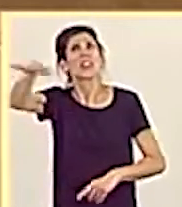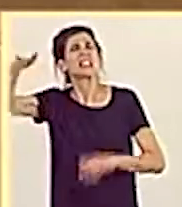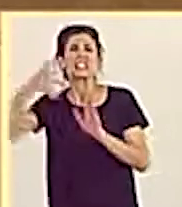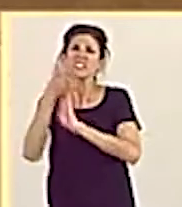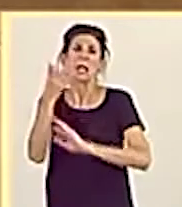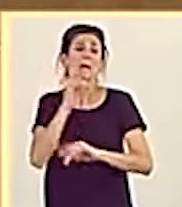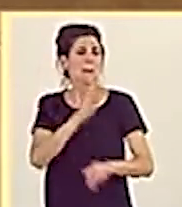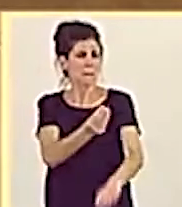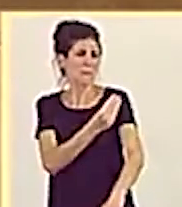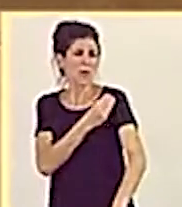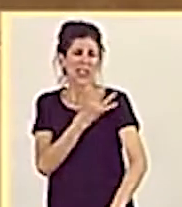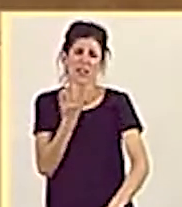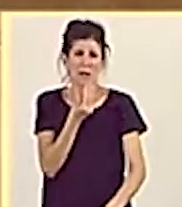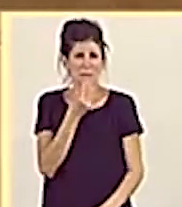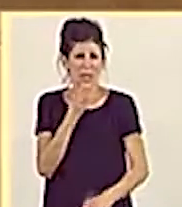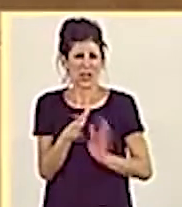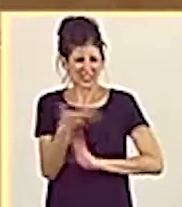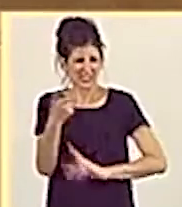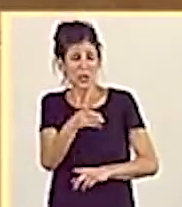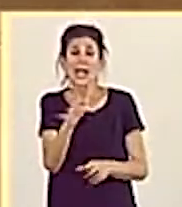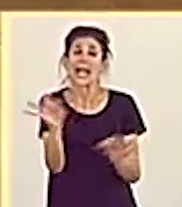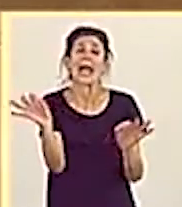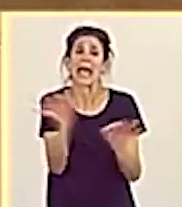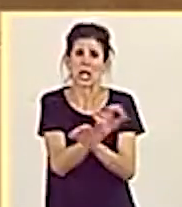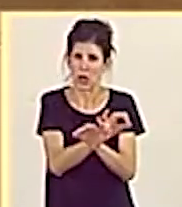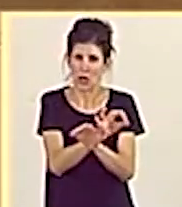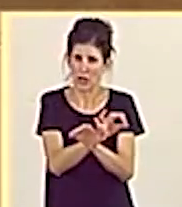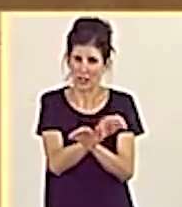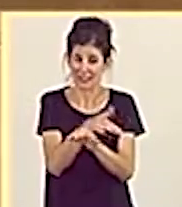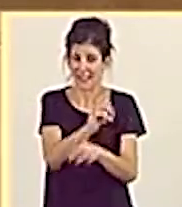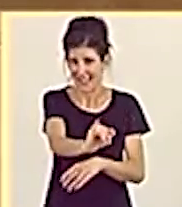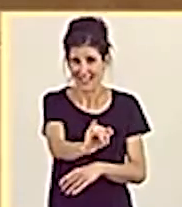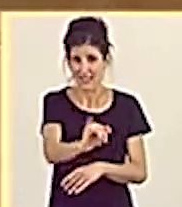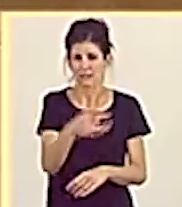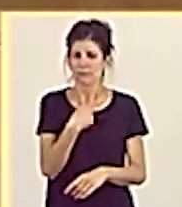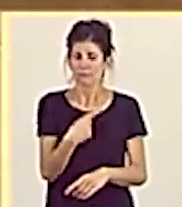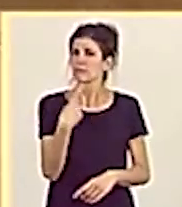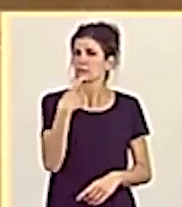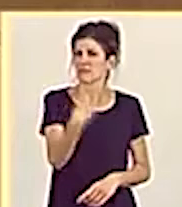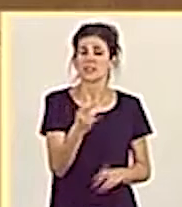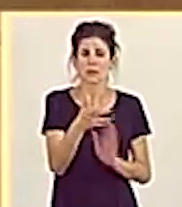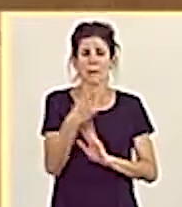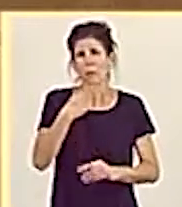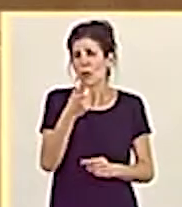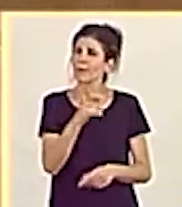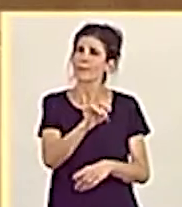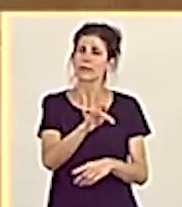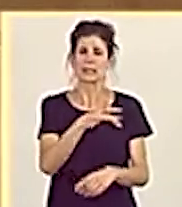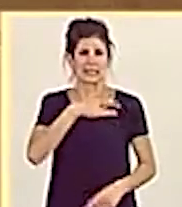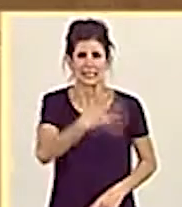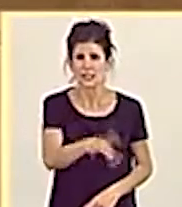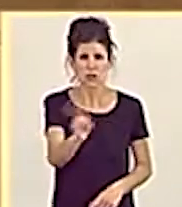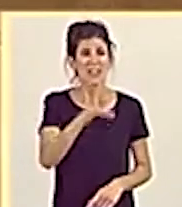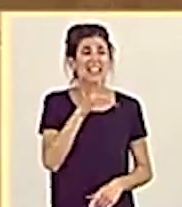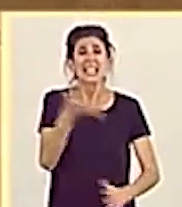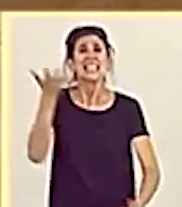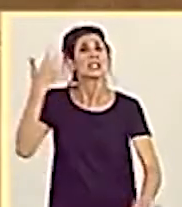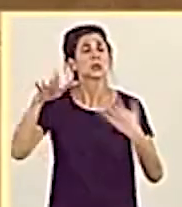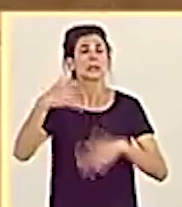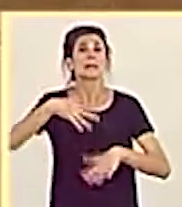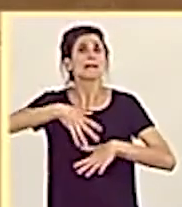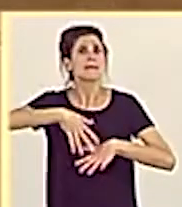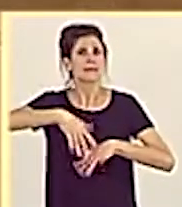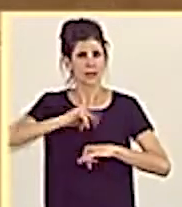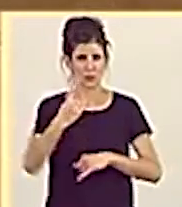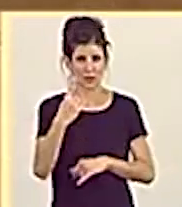preguntas que hacer y hoy ha cometido un error. Pero mire, no se lo voy a dejar pasar. Excusas ni una